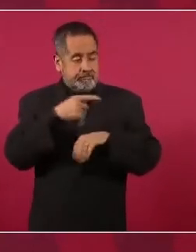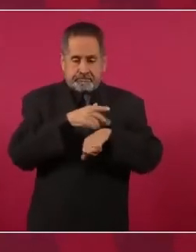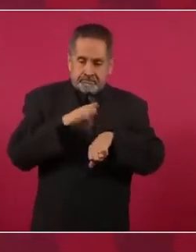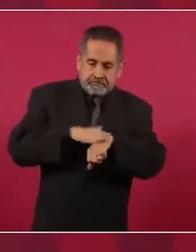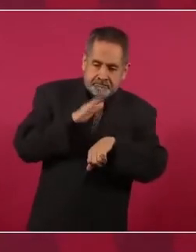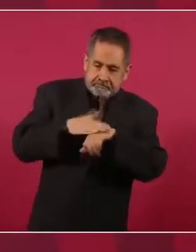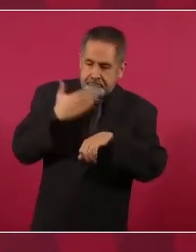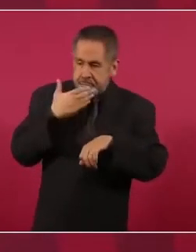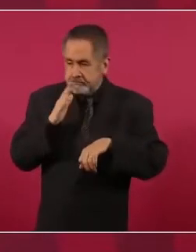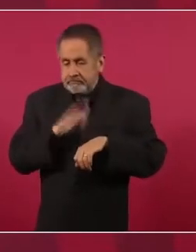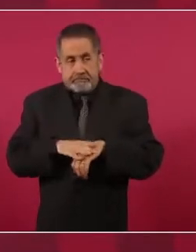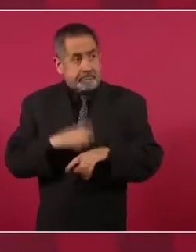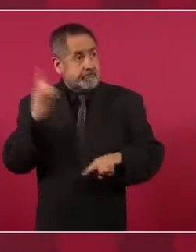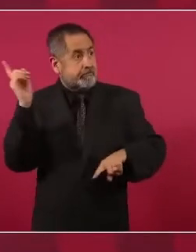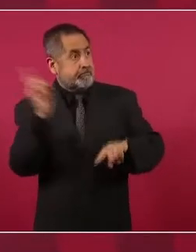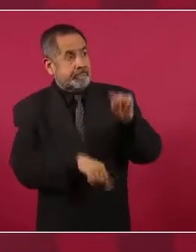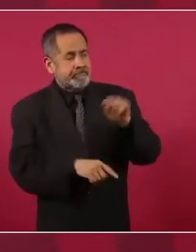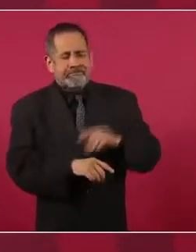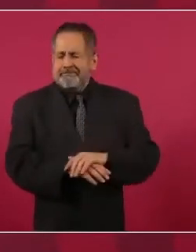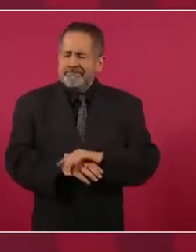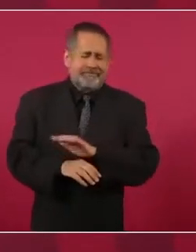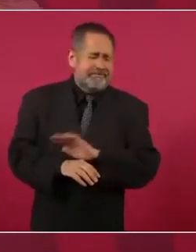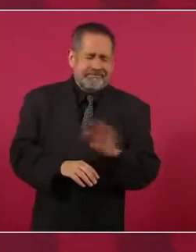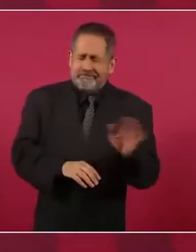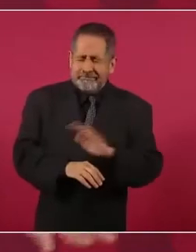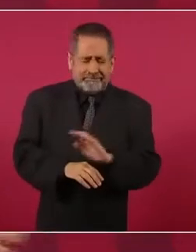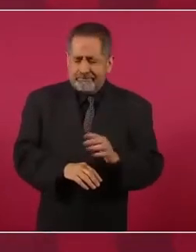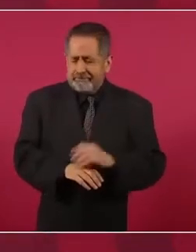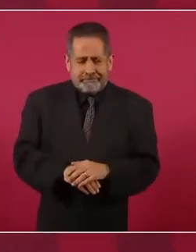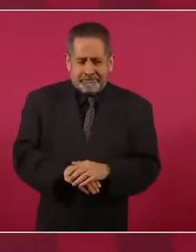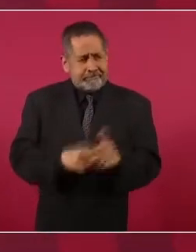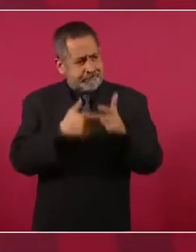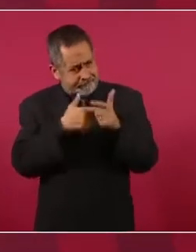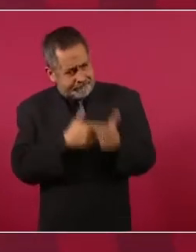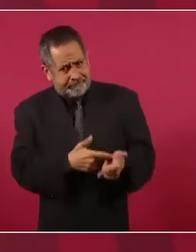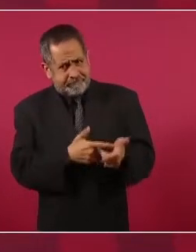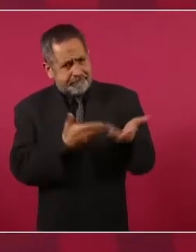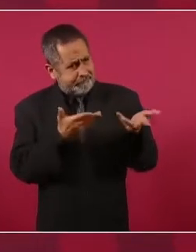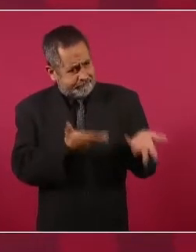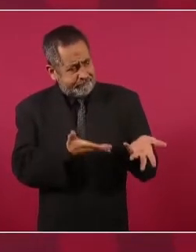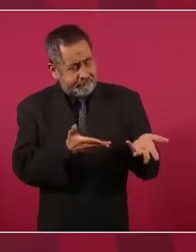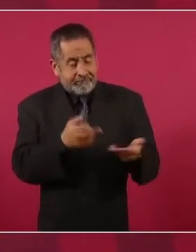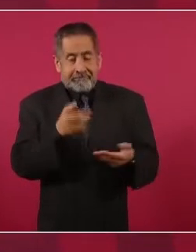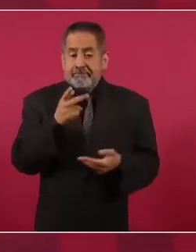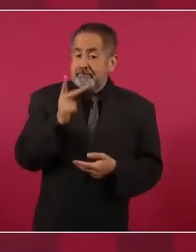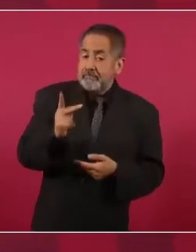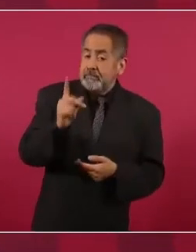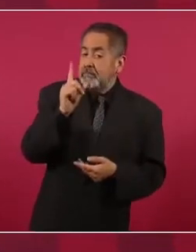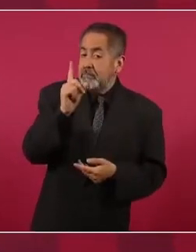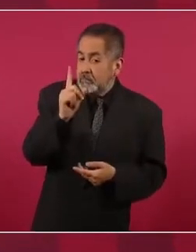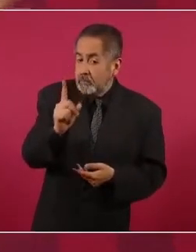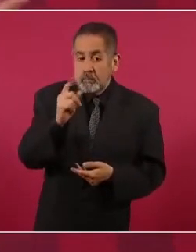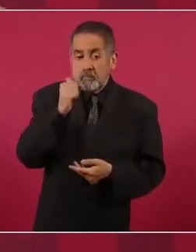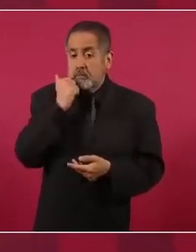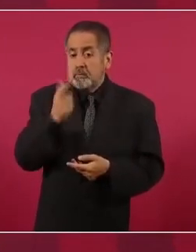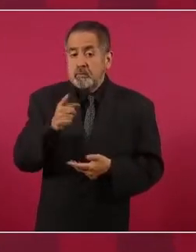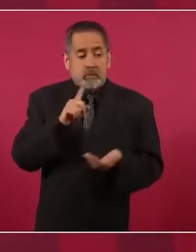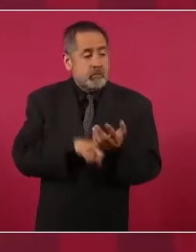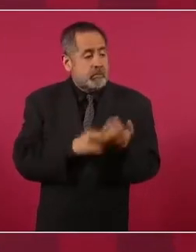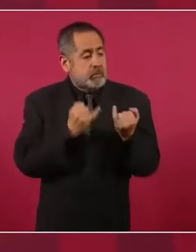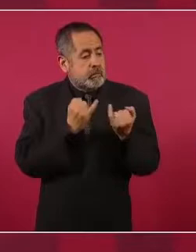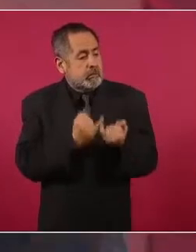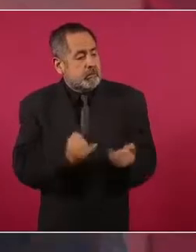las elecciones. Lo que no queremos es que continúe